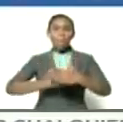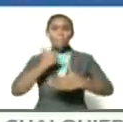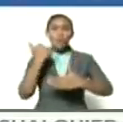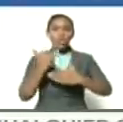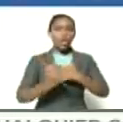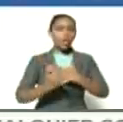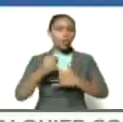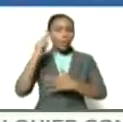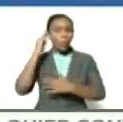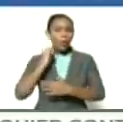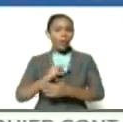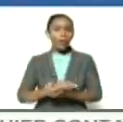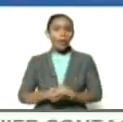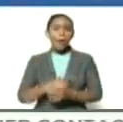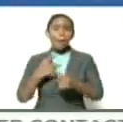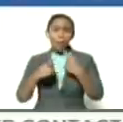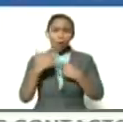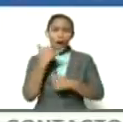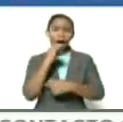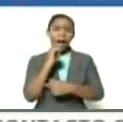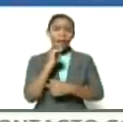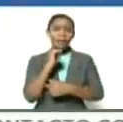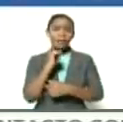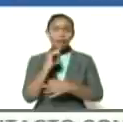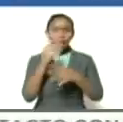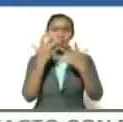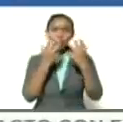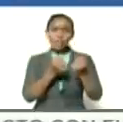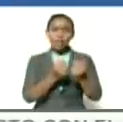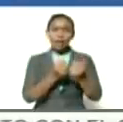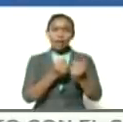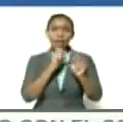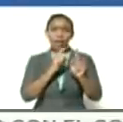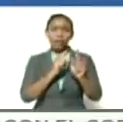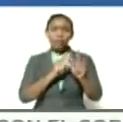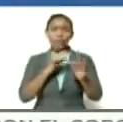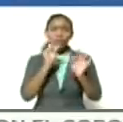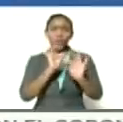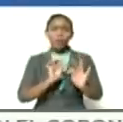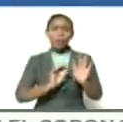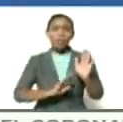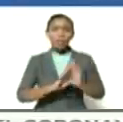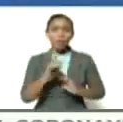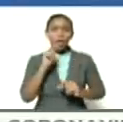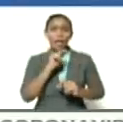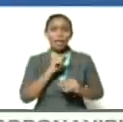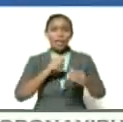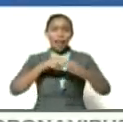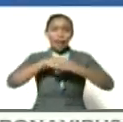de Bolívar pero hay que entenderlo en su dialéctica de desarrollo y esa es nuestra raíz